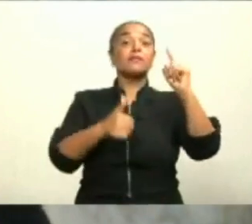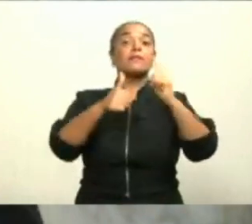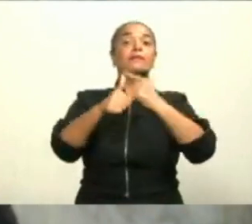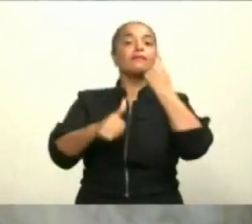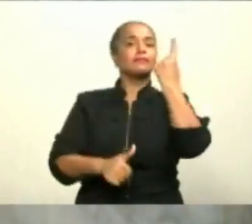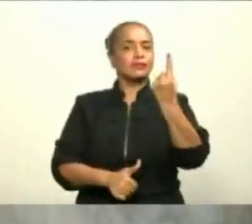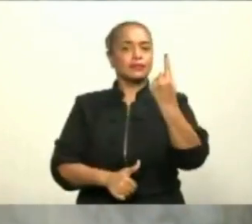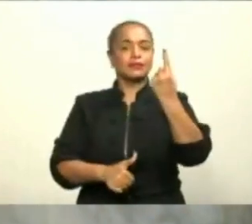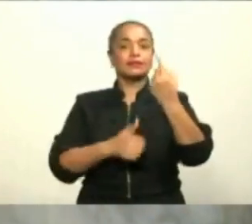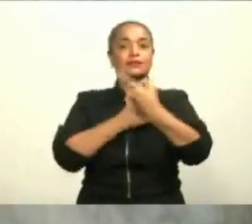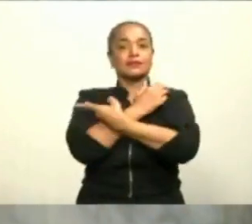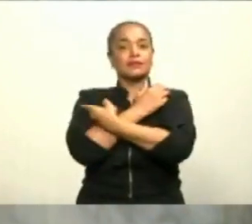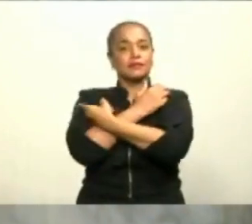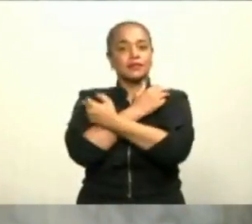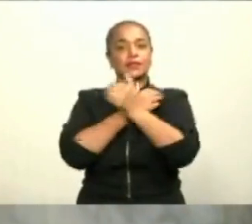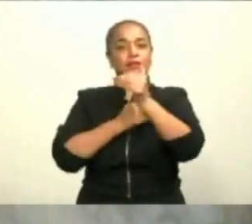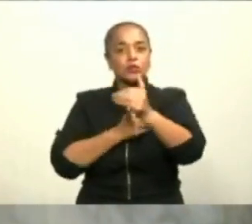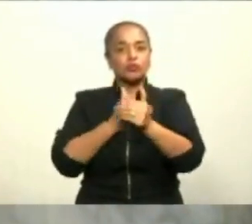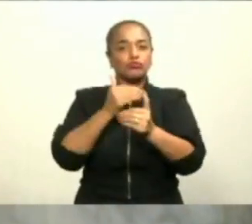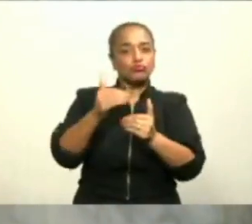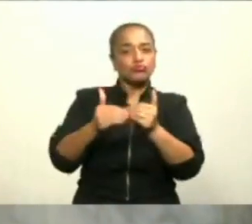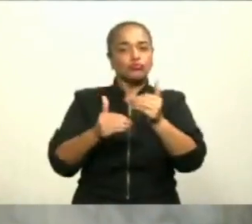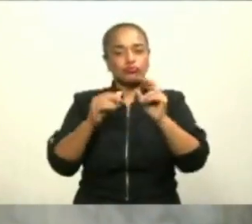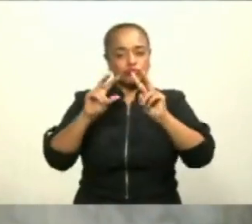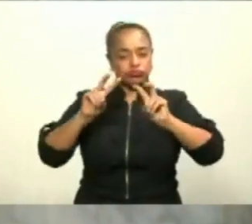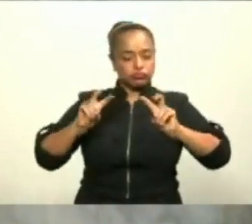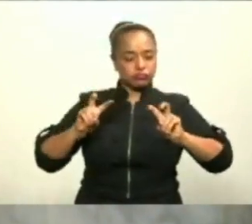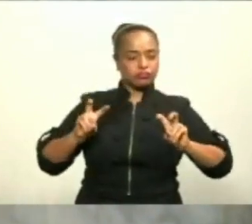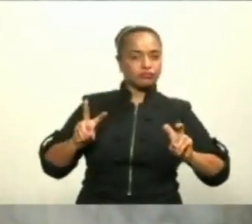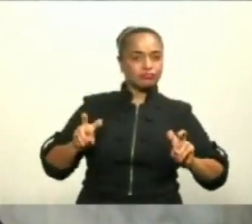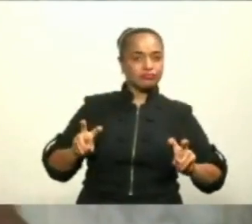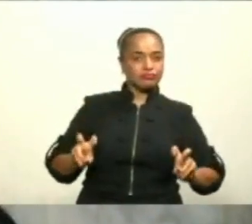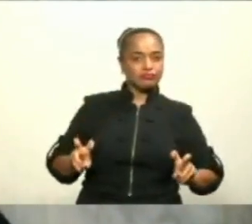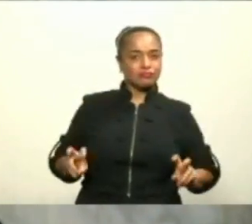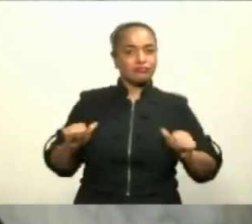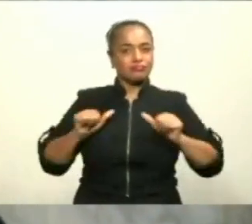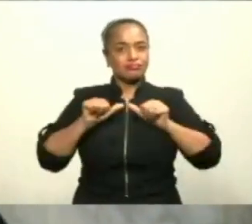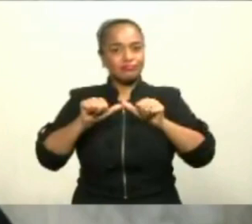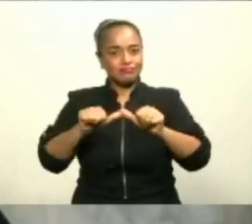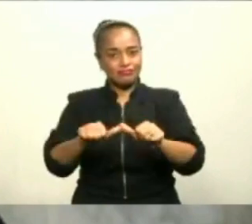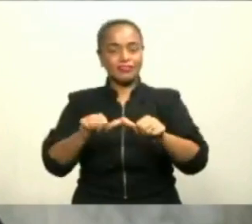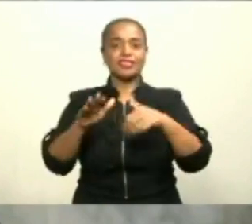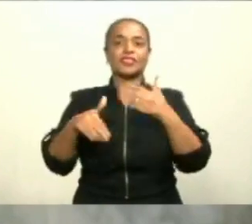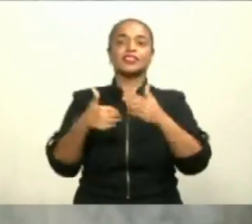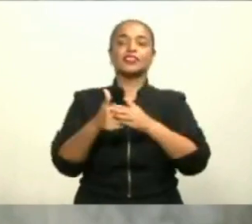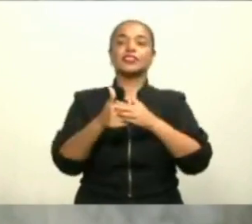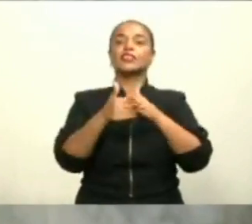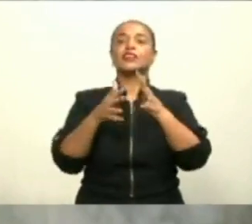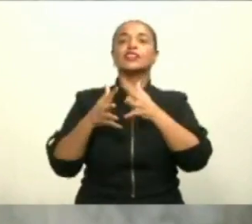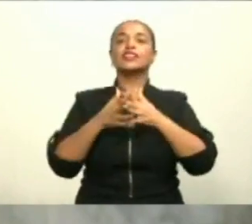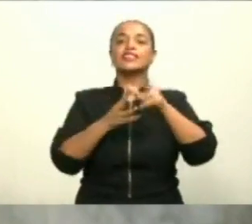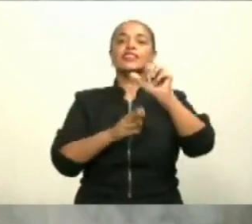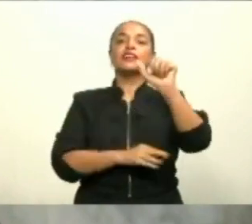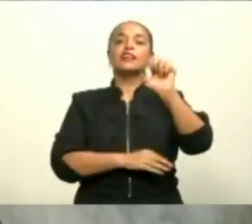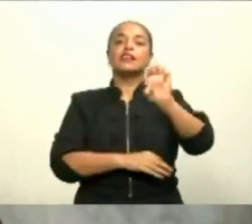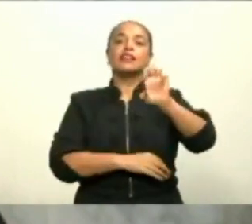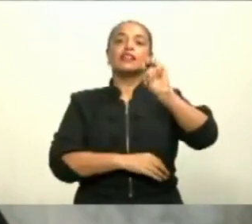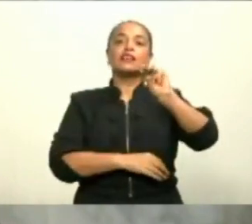en iniciar un proceso de revisión continua con la Agencia Europea de Medicamentos, EMA.